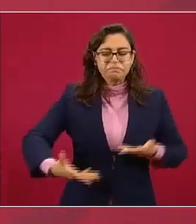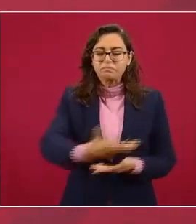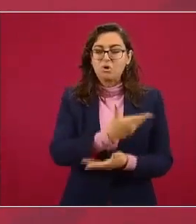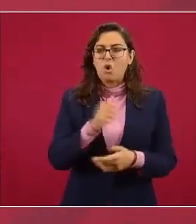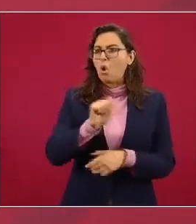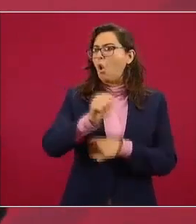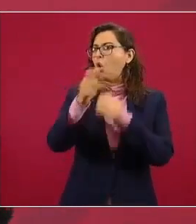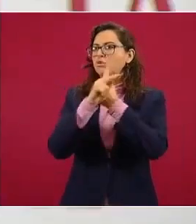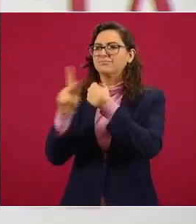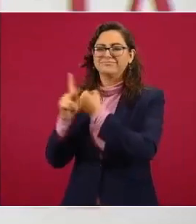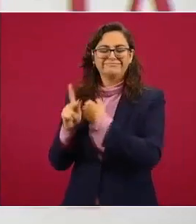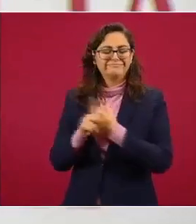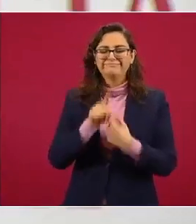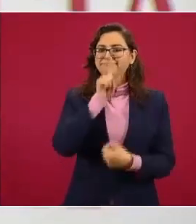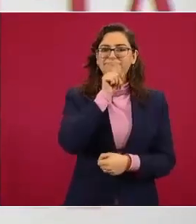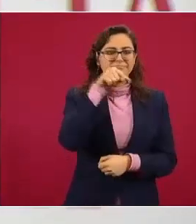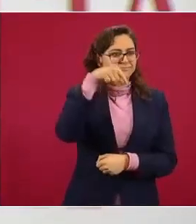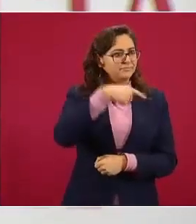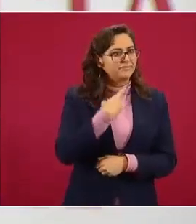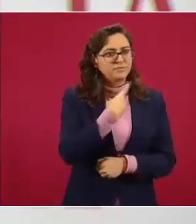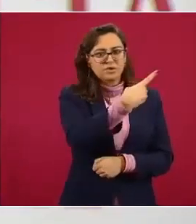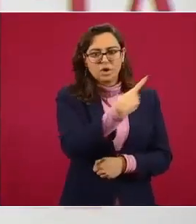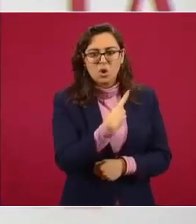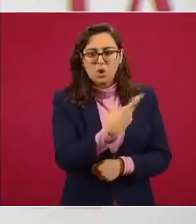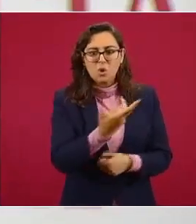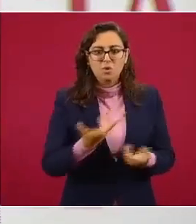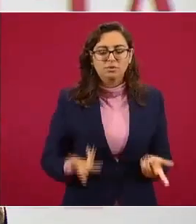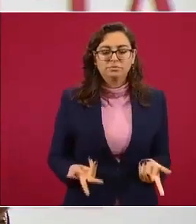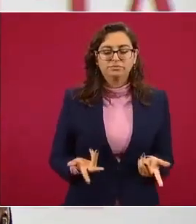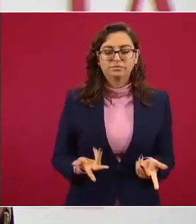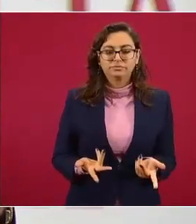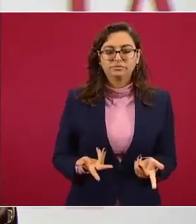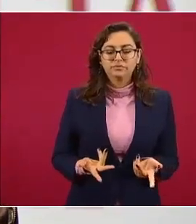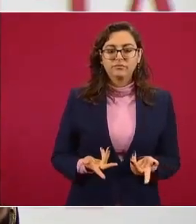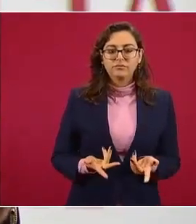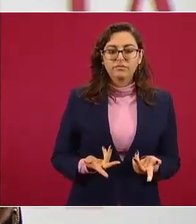todos los campos bueno desde aduanas